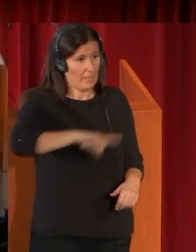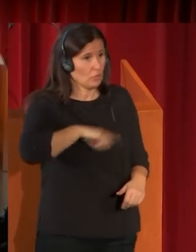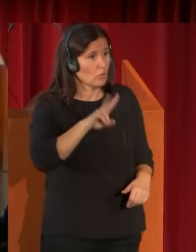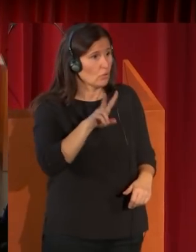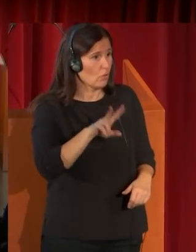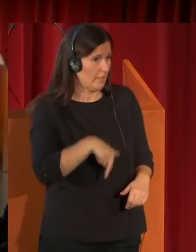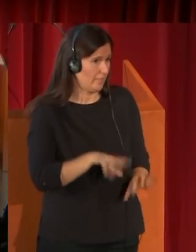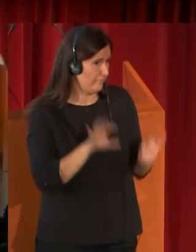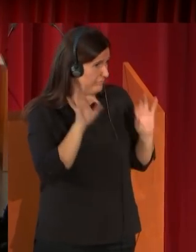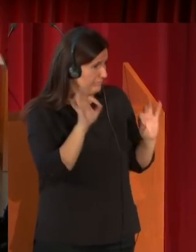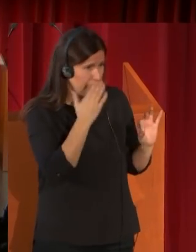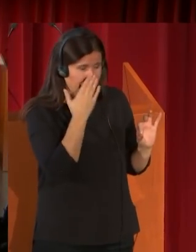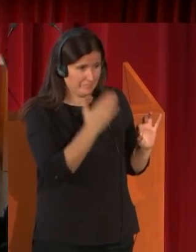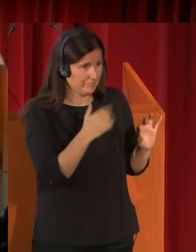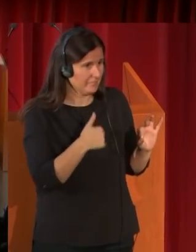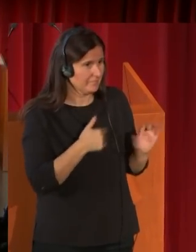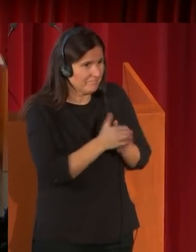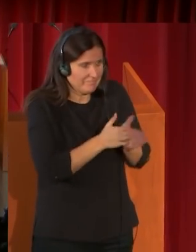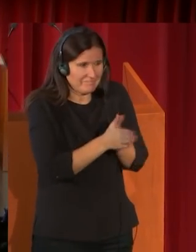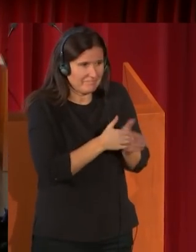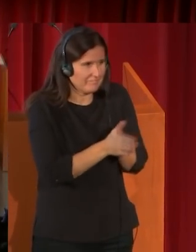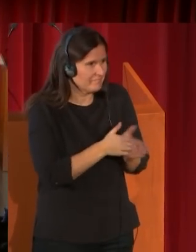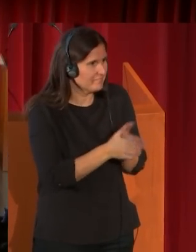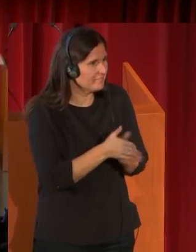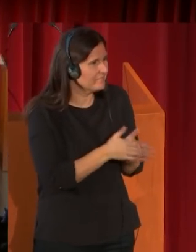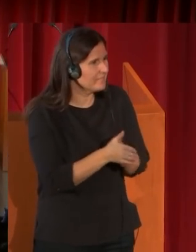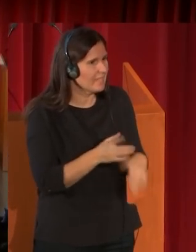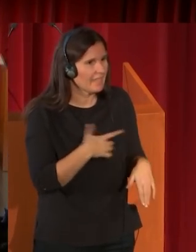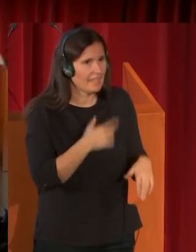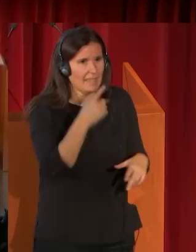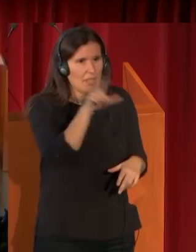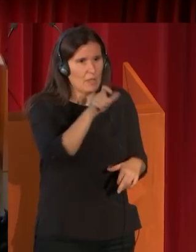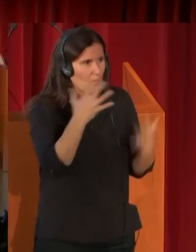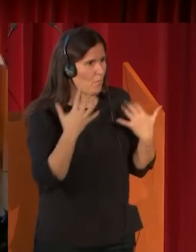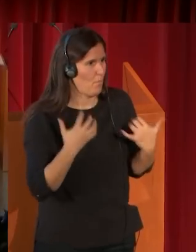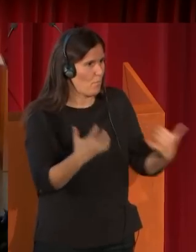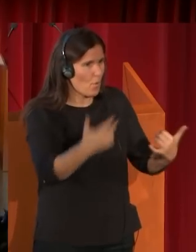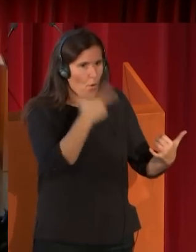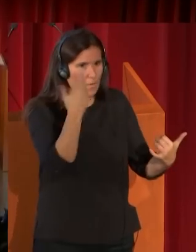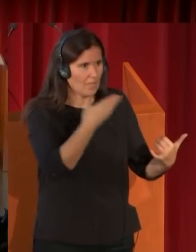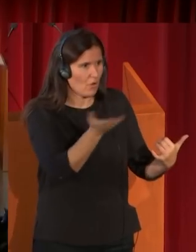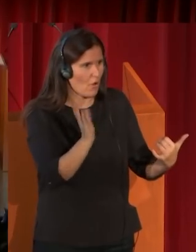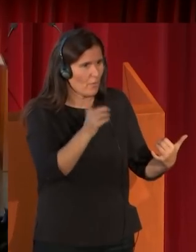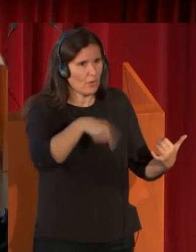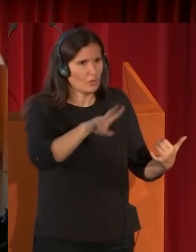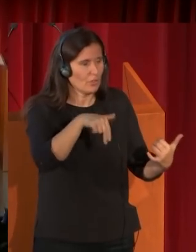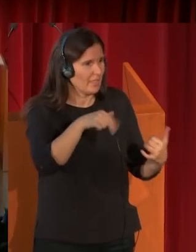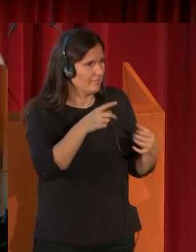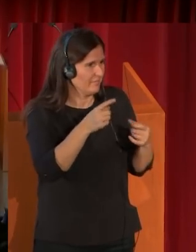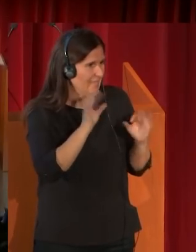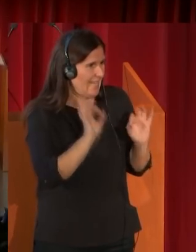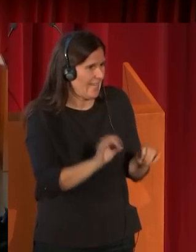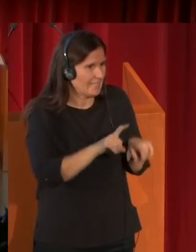verdaderamente estimulante que el público y ustedes, que son un público muy atento,